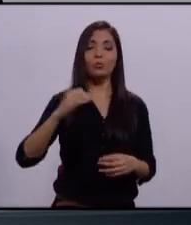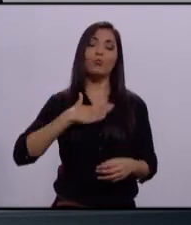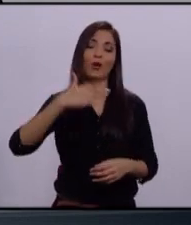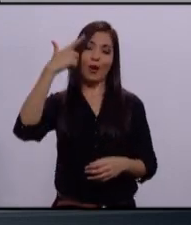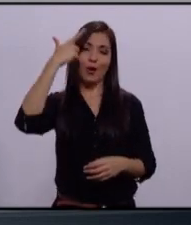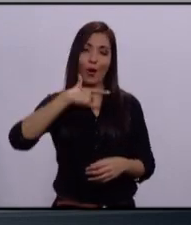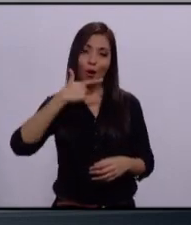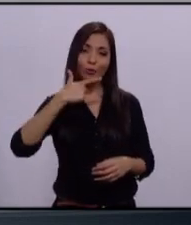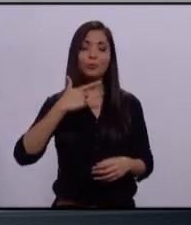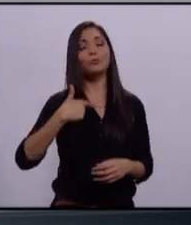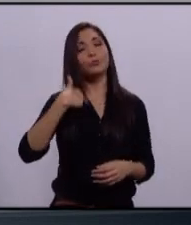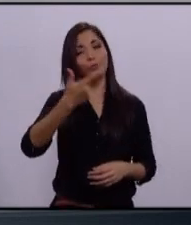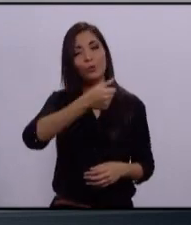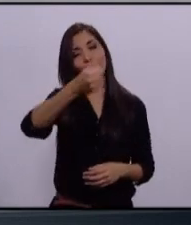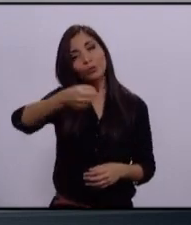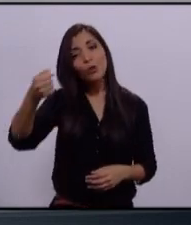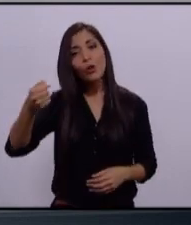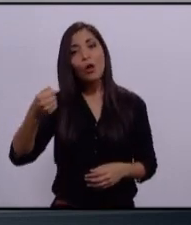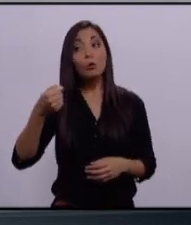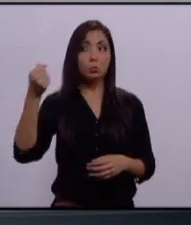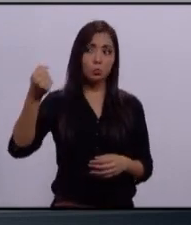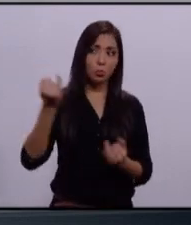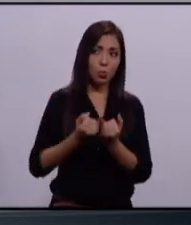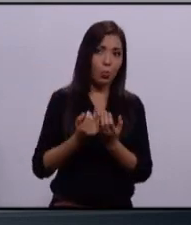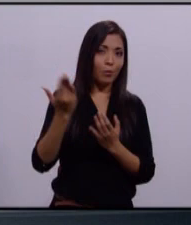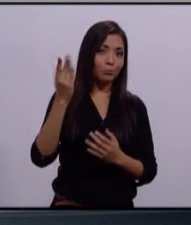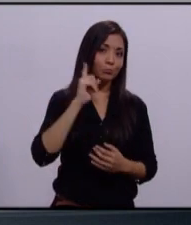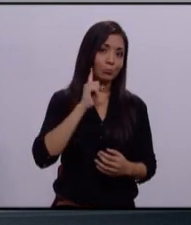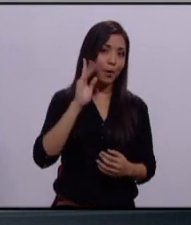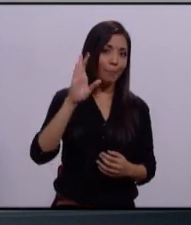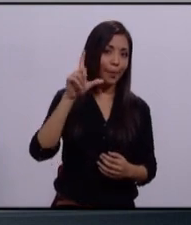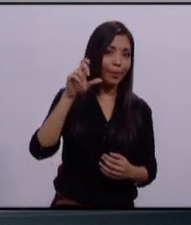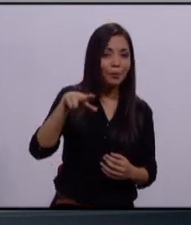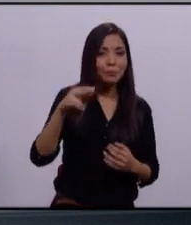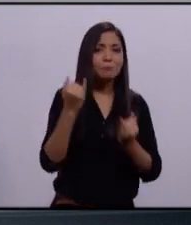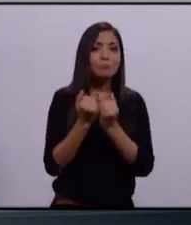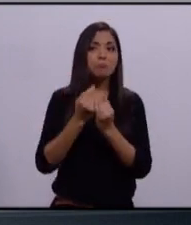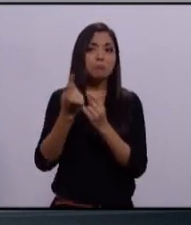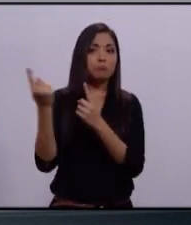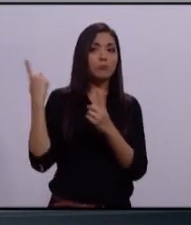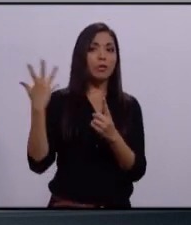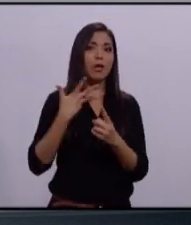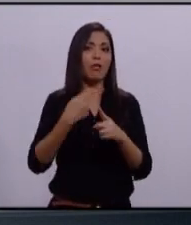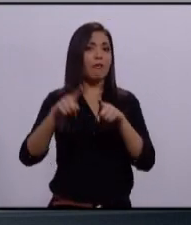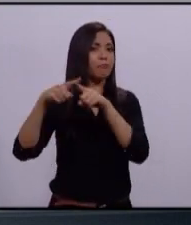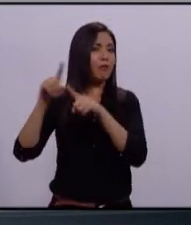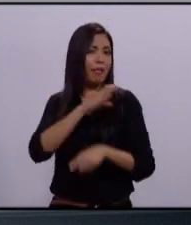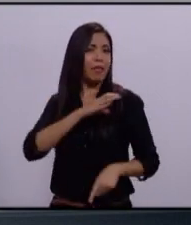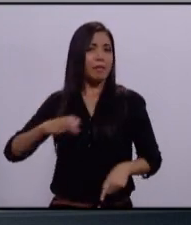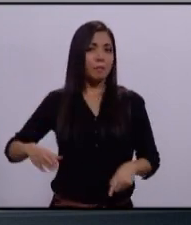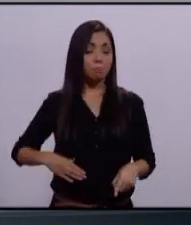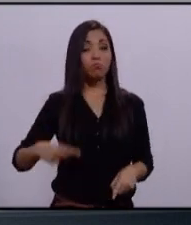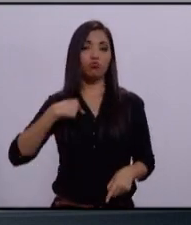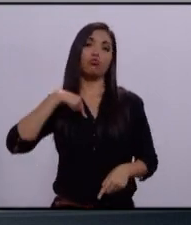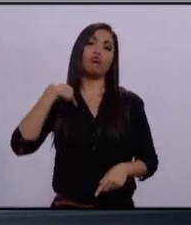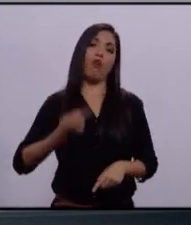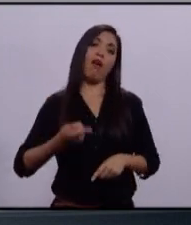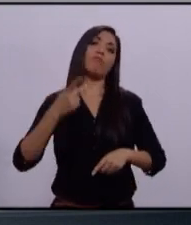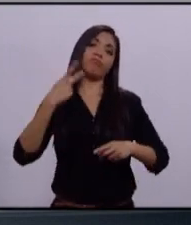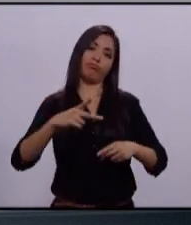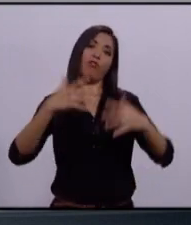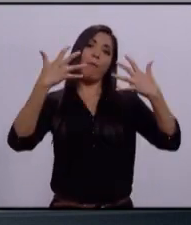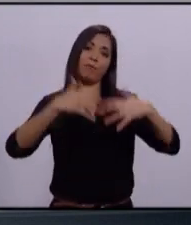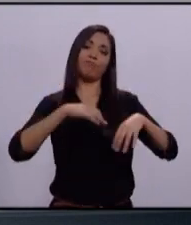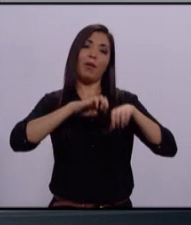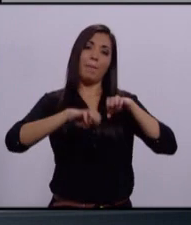Te saludo con gusto. Saludo también a Belén y a mis candidatos compañeros esta noche. Soy empresario. También he